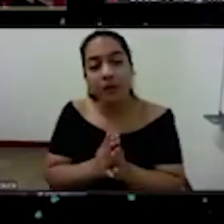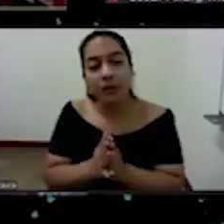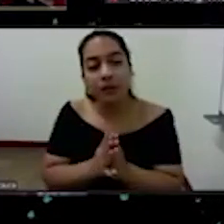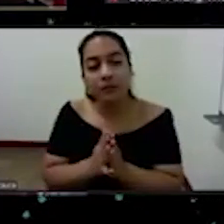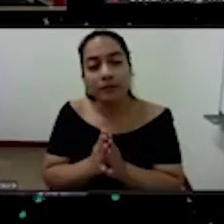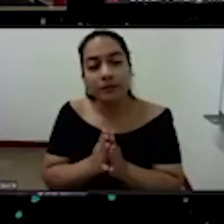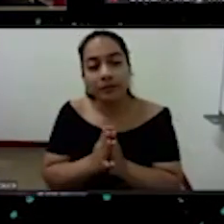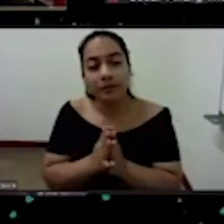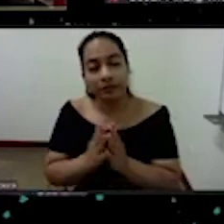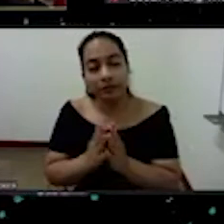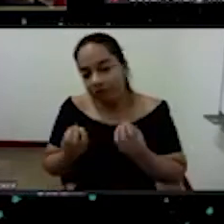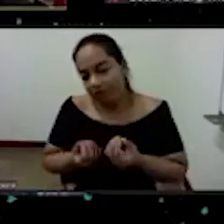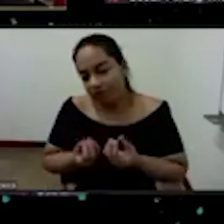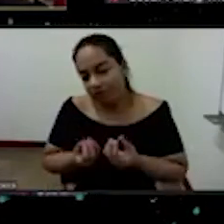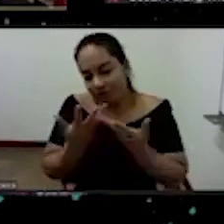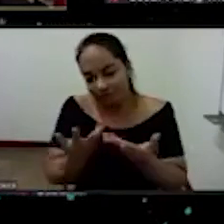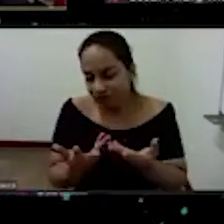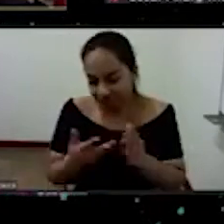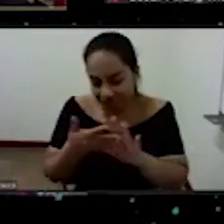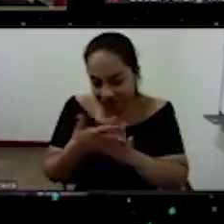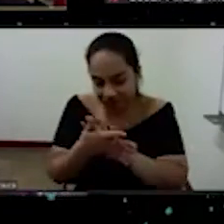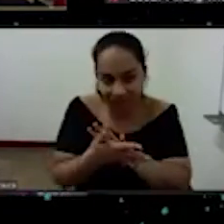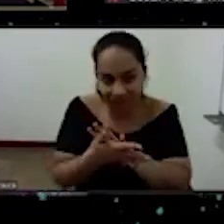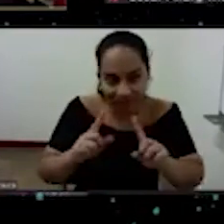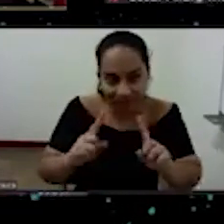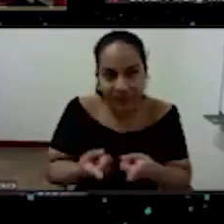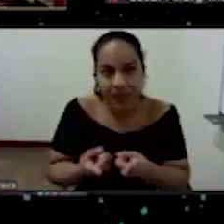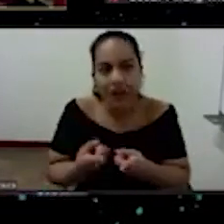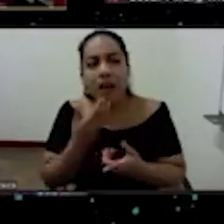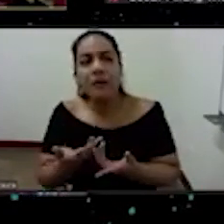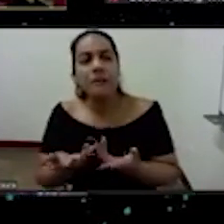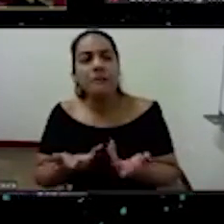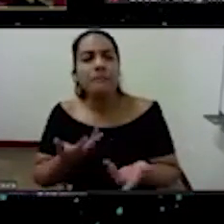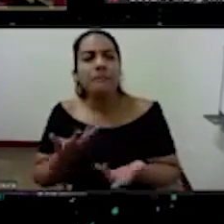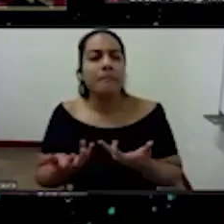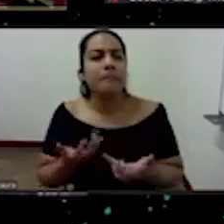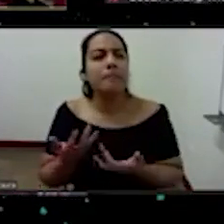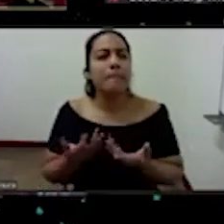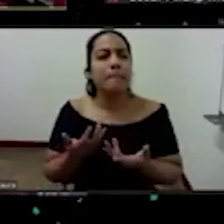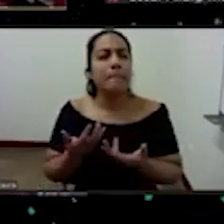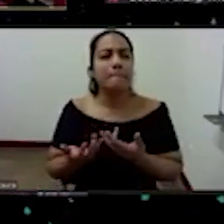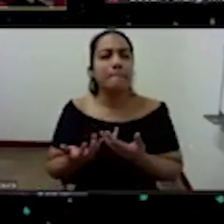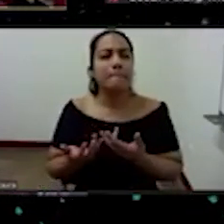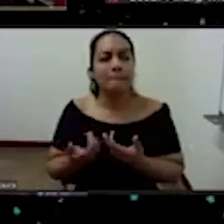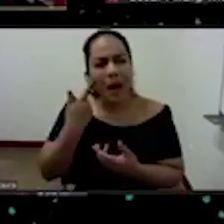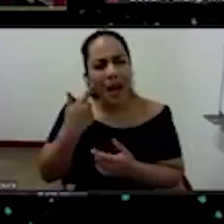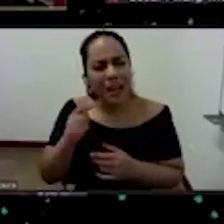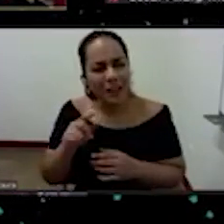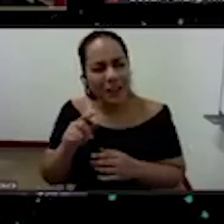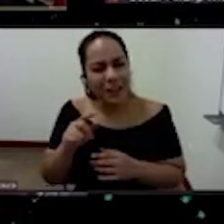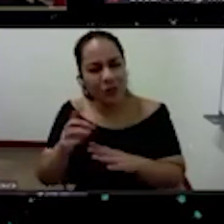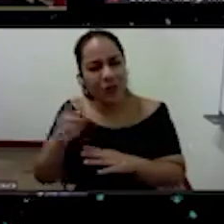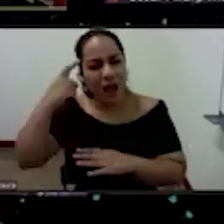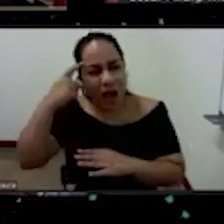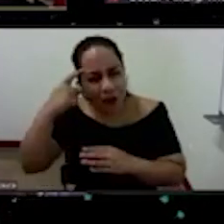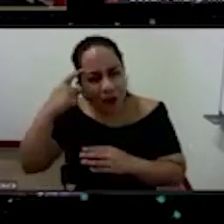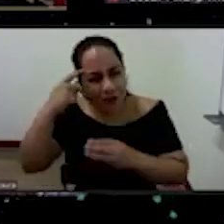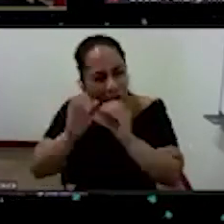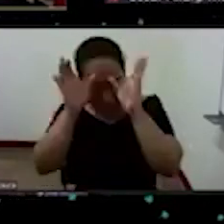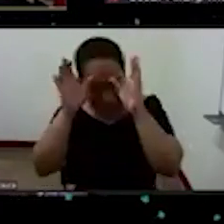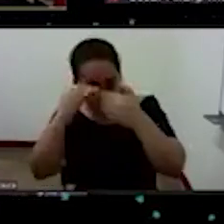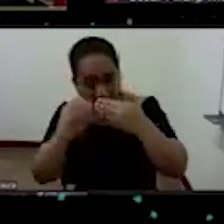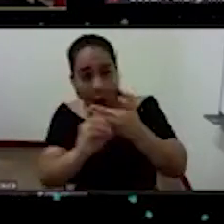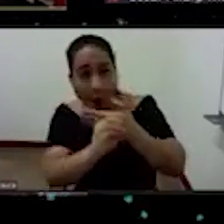decirlo sintéticamente yo diría que el pensamiento occidental se funda sobre un